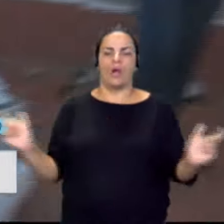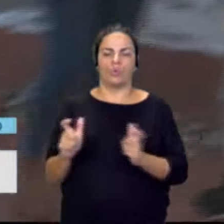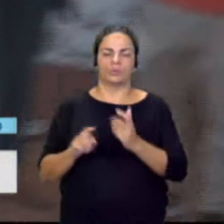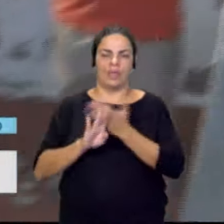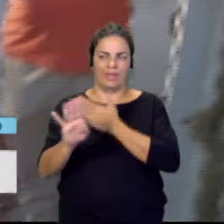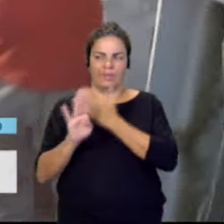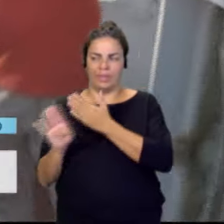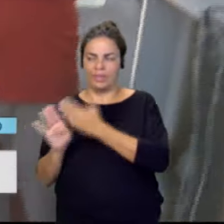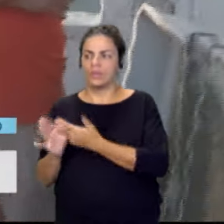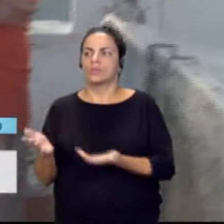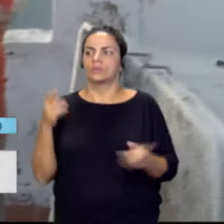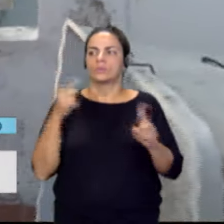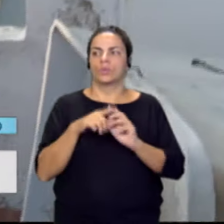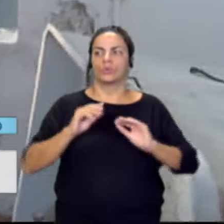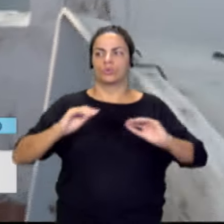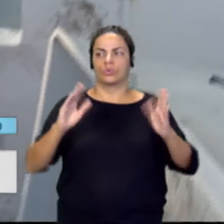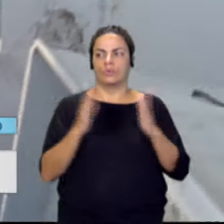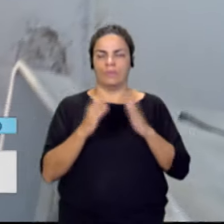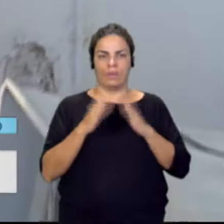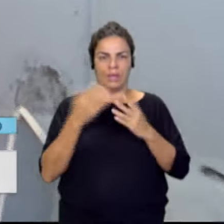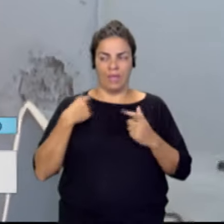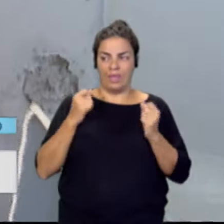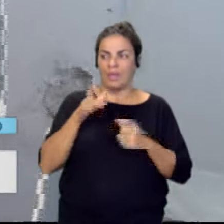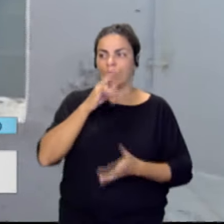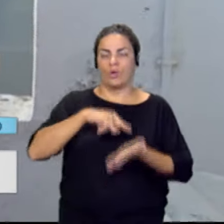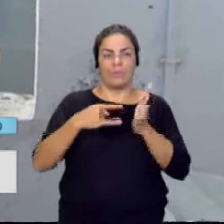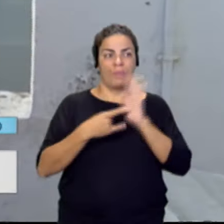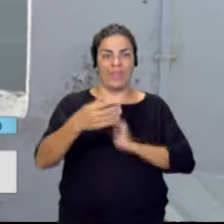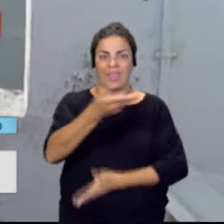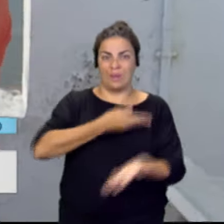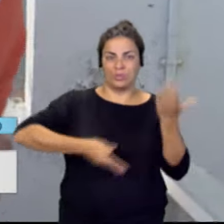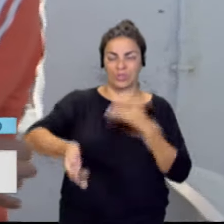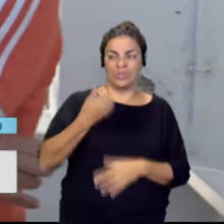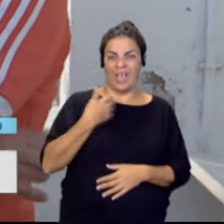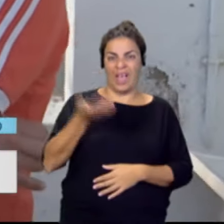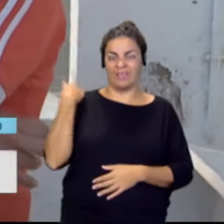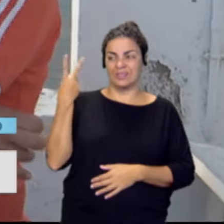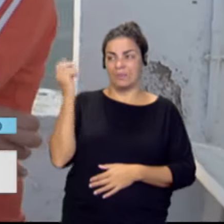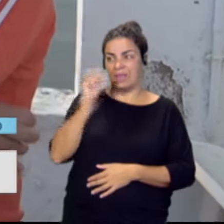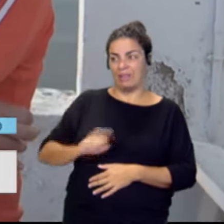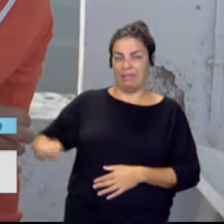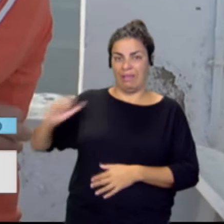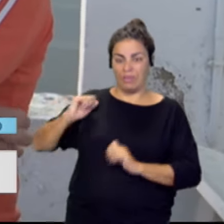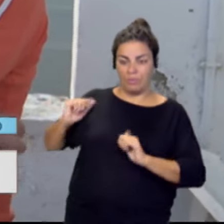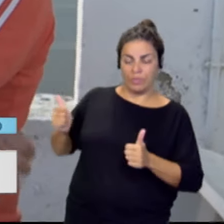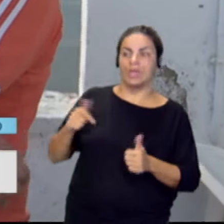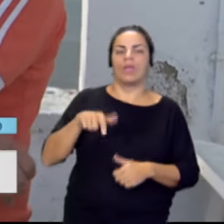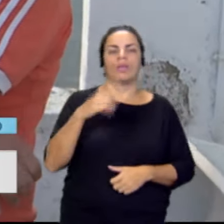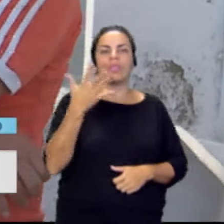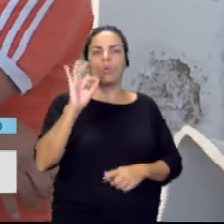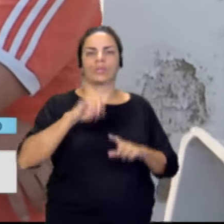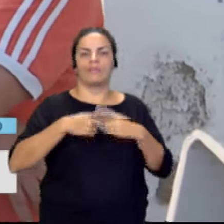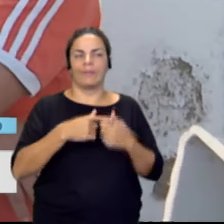para poder tener su vivienda, un plan de reposición que empezó hace 20 años y parece que todavía quedan 50 familias aquí esperando